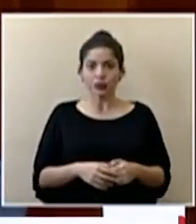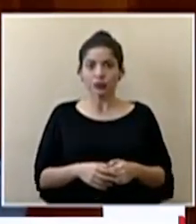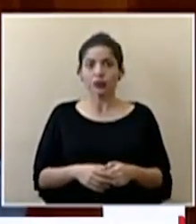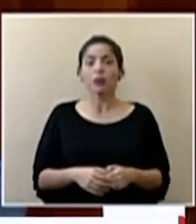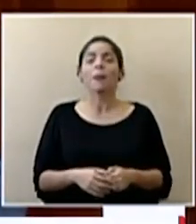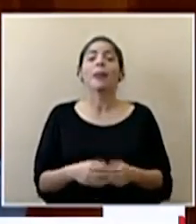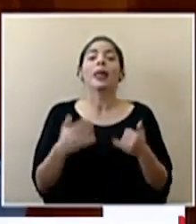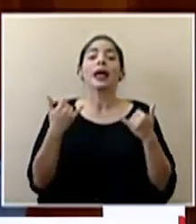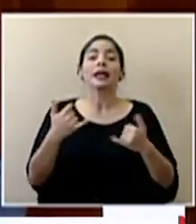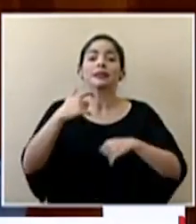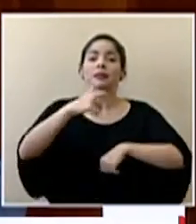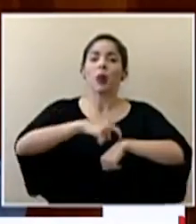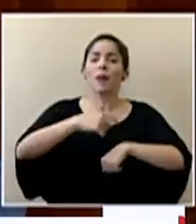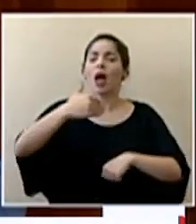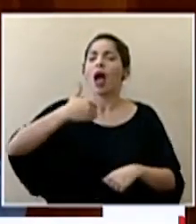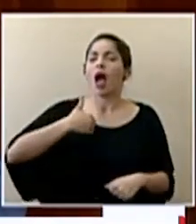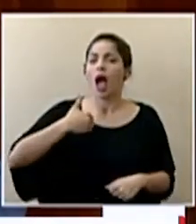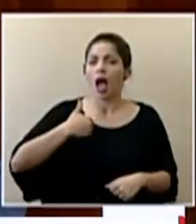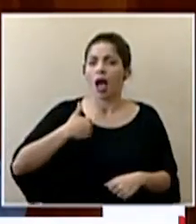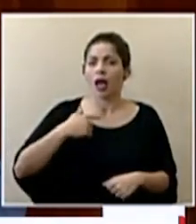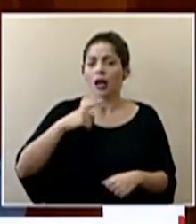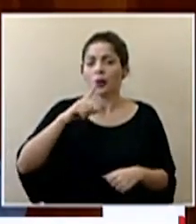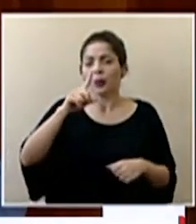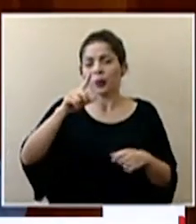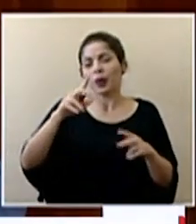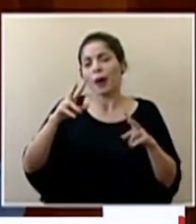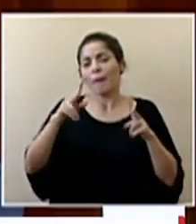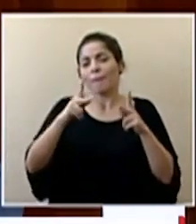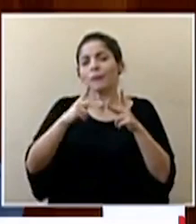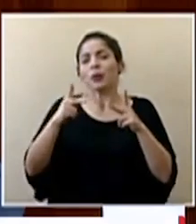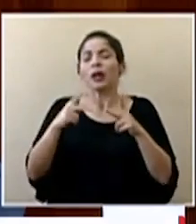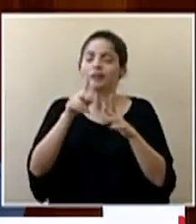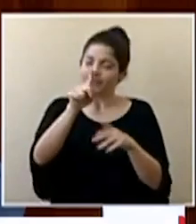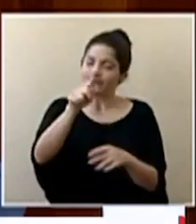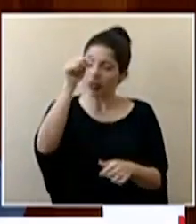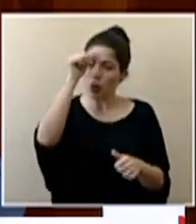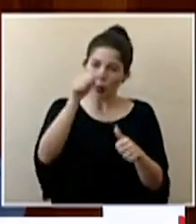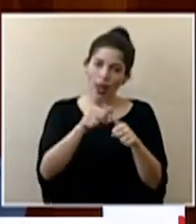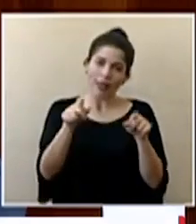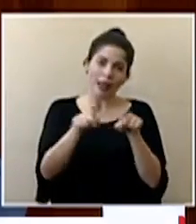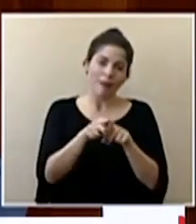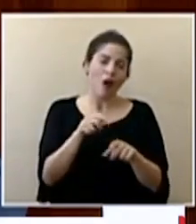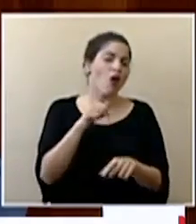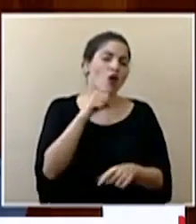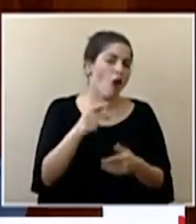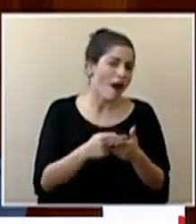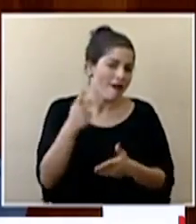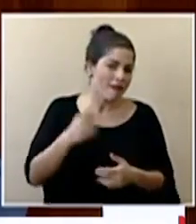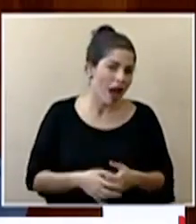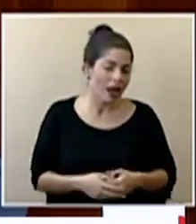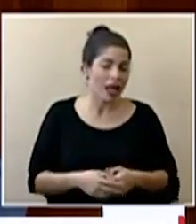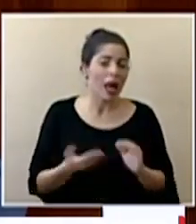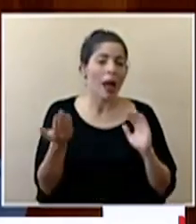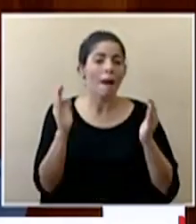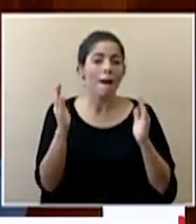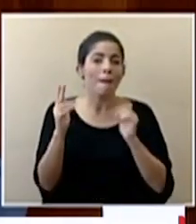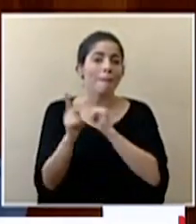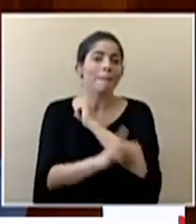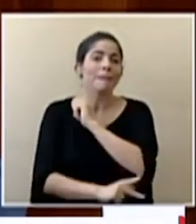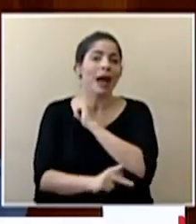Tenemos en este momento una posición recordemos que también no se vale comparar países